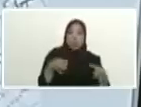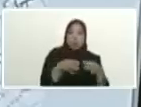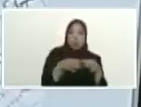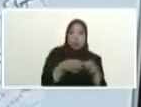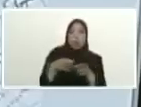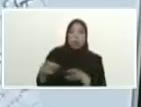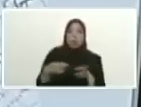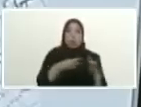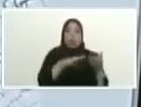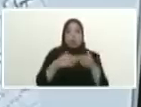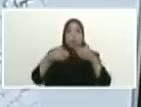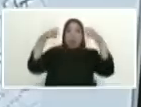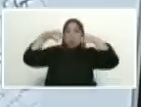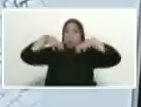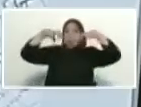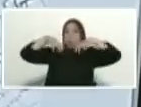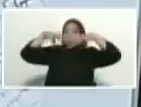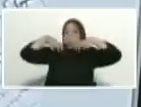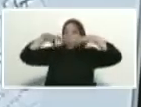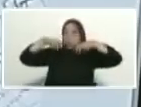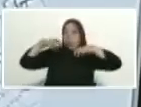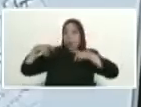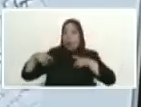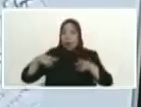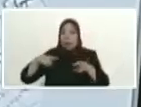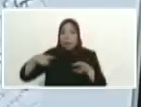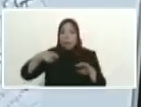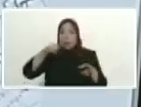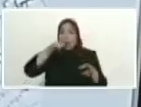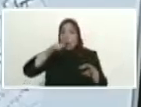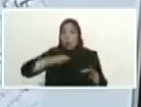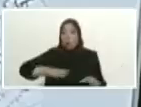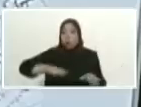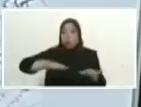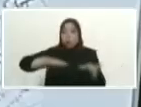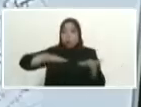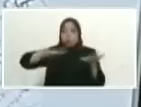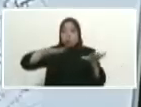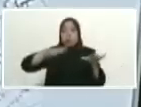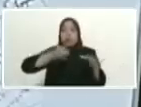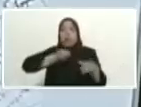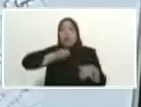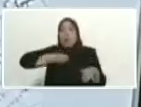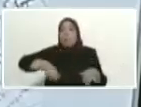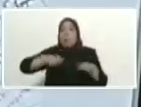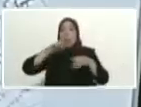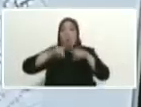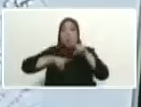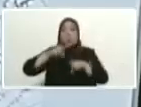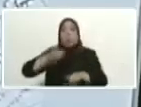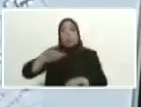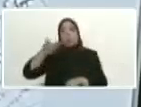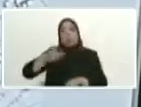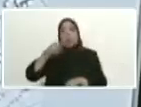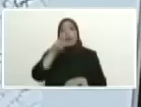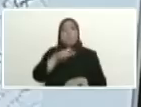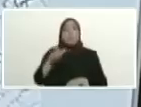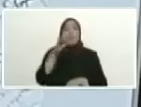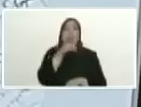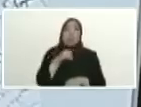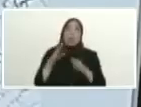por las lluvias el incremento del río de verdad nos ha afectado demasiado en pérdidas de vivienda donde han salido muchos damnificados